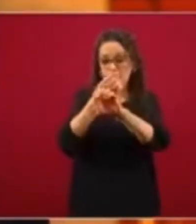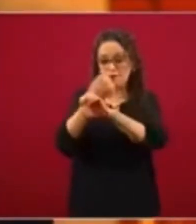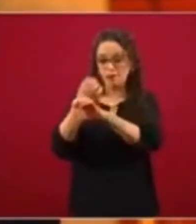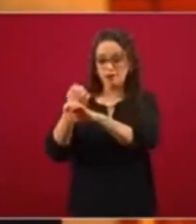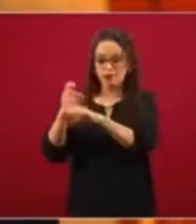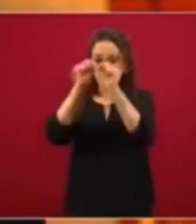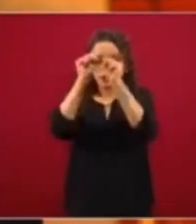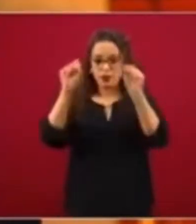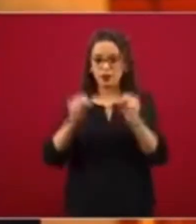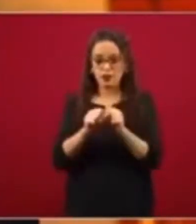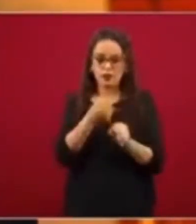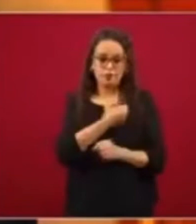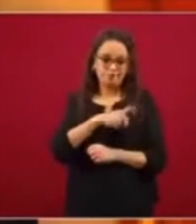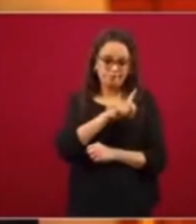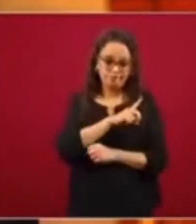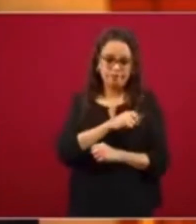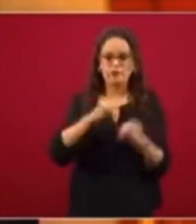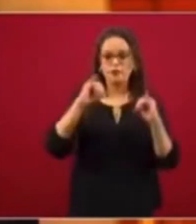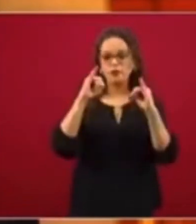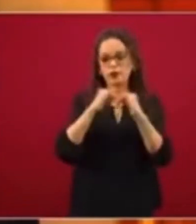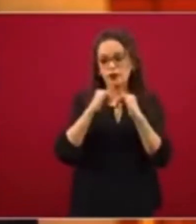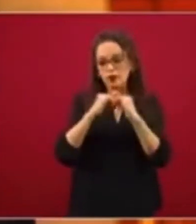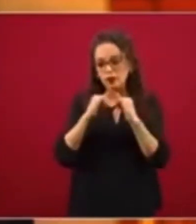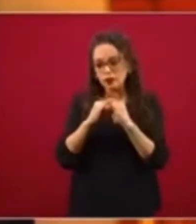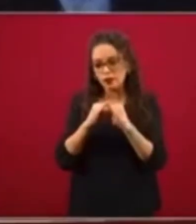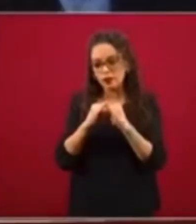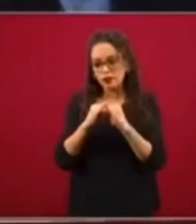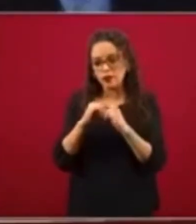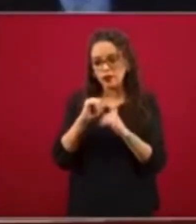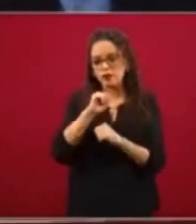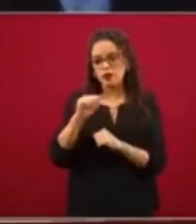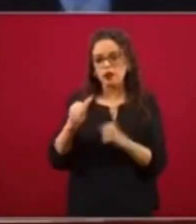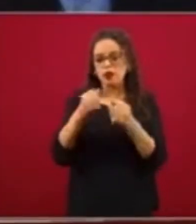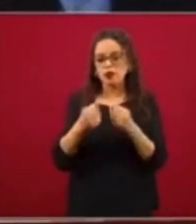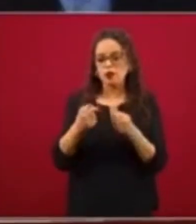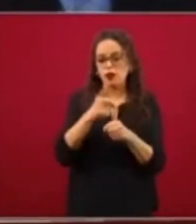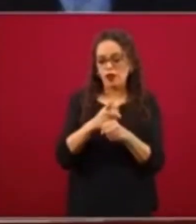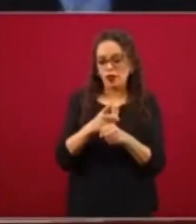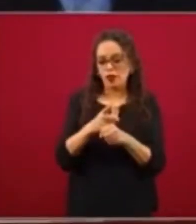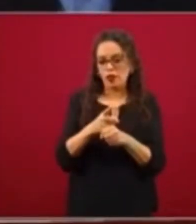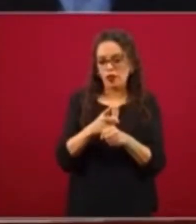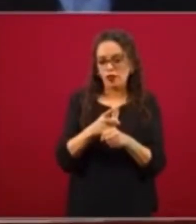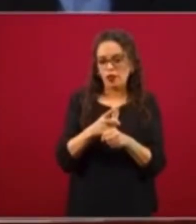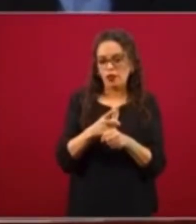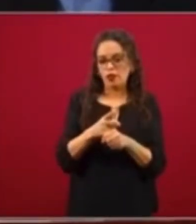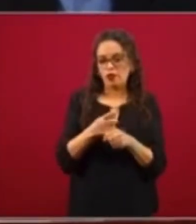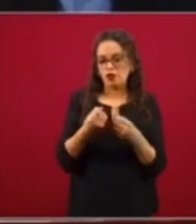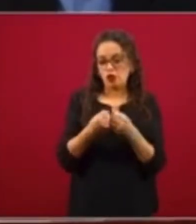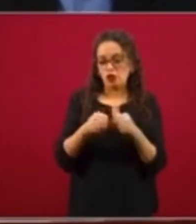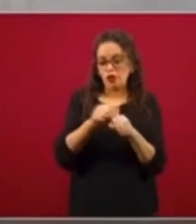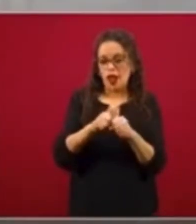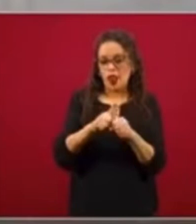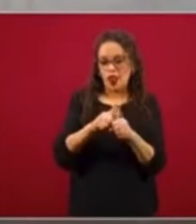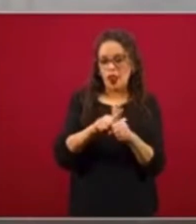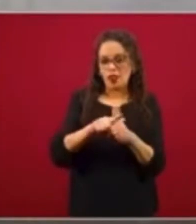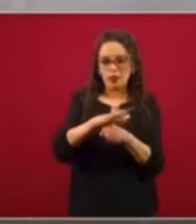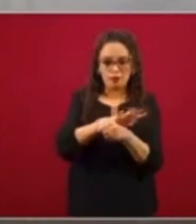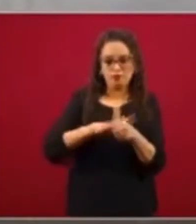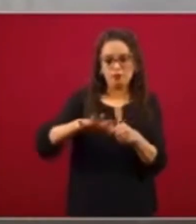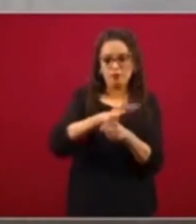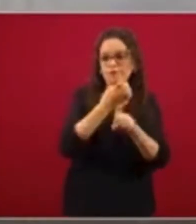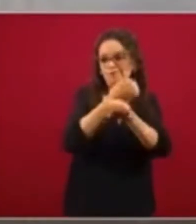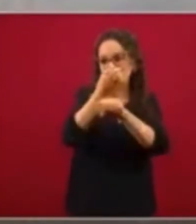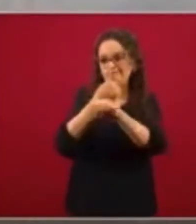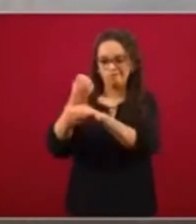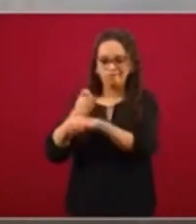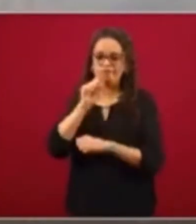además en institutos de seguridad social estatales. Entonces, cuando empezó el sexenio, teníamos la idea de que era